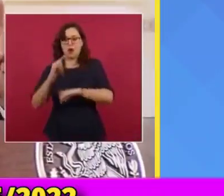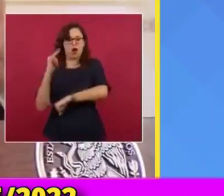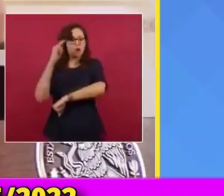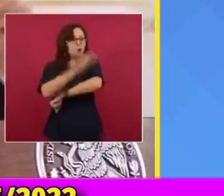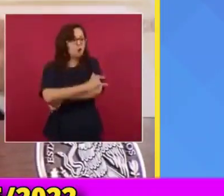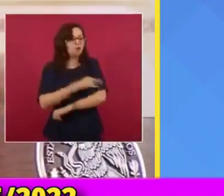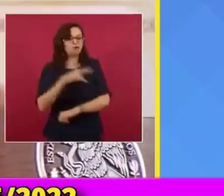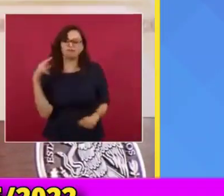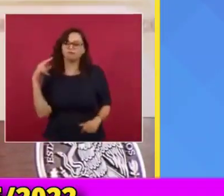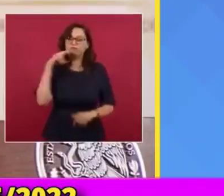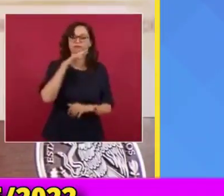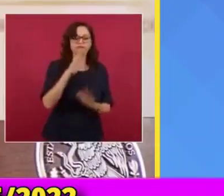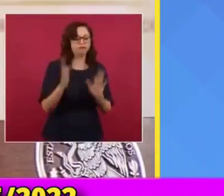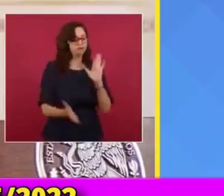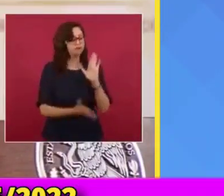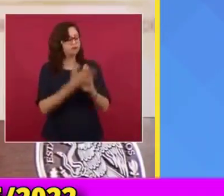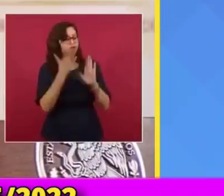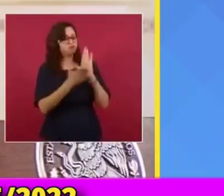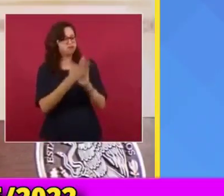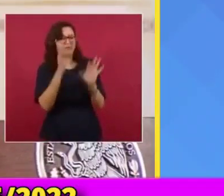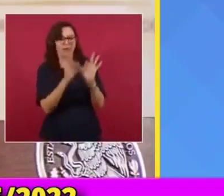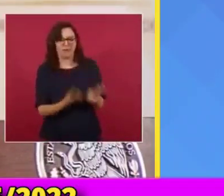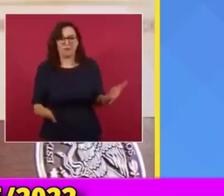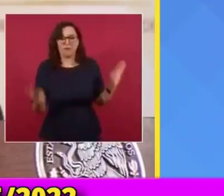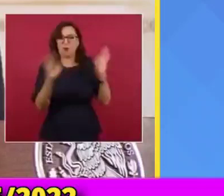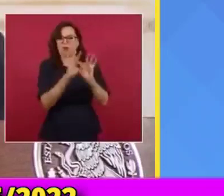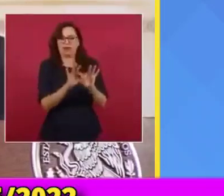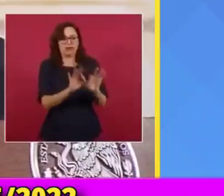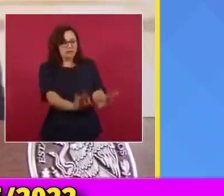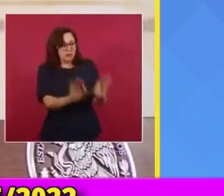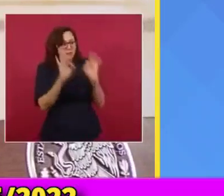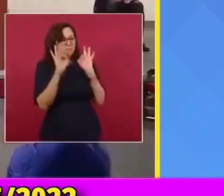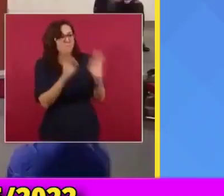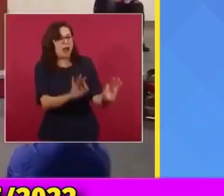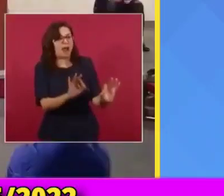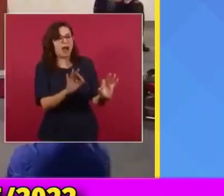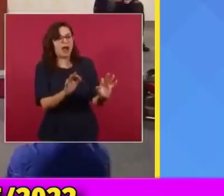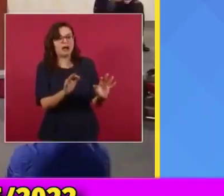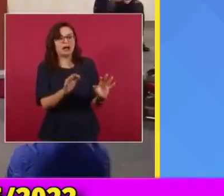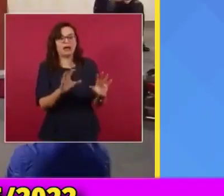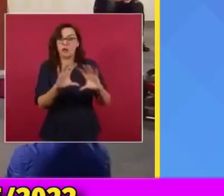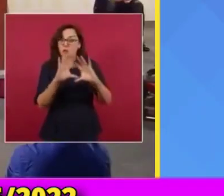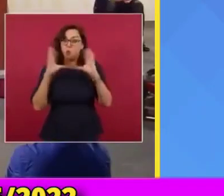En los últimos tiempos. Ah, pero la sopilotada